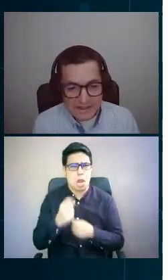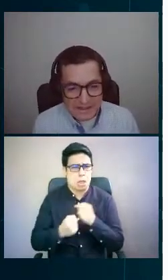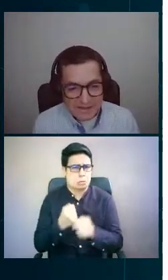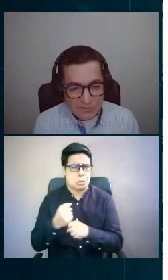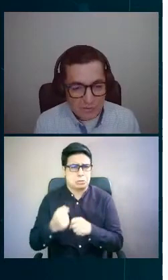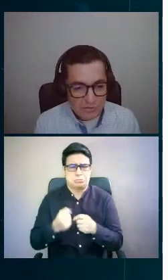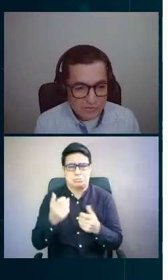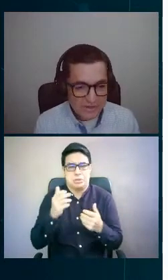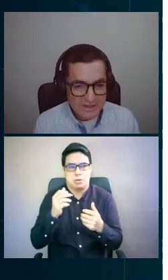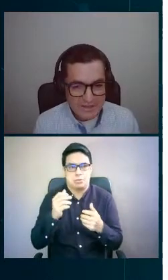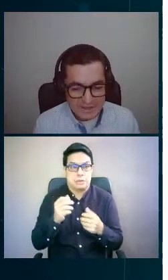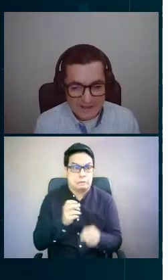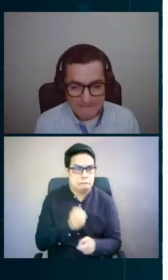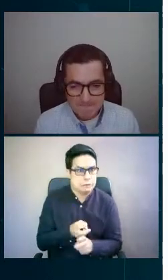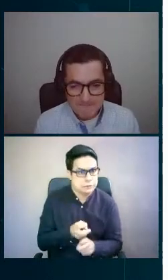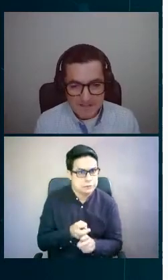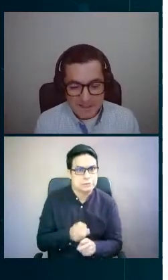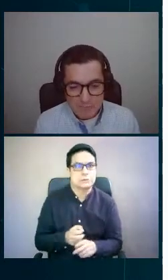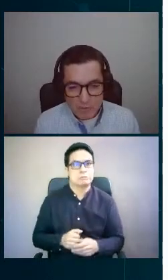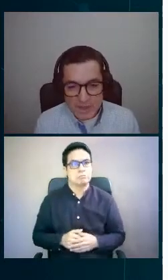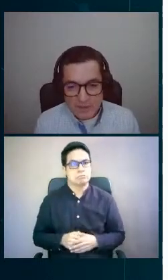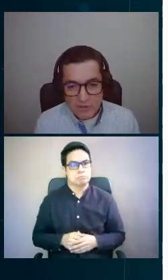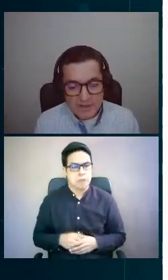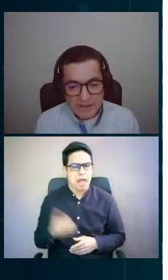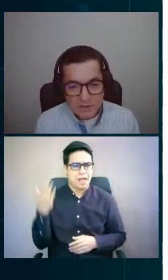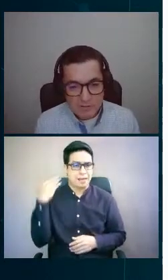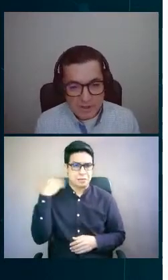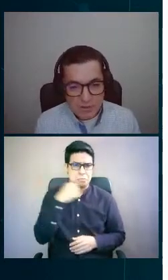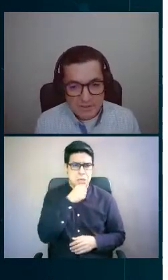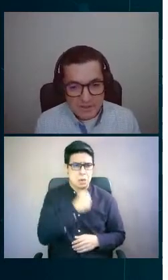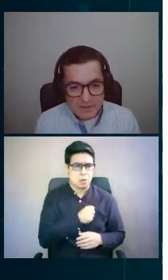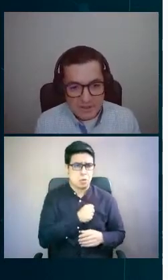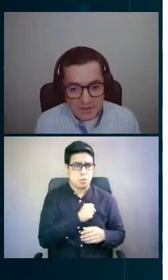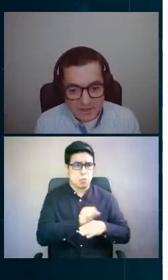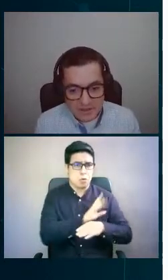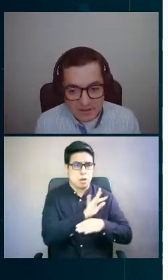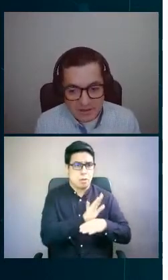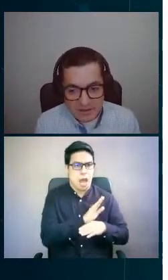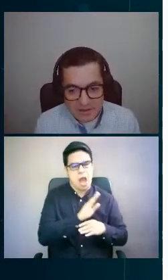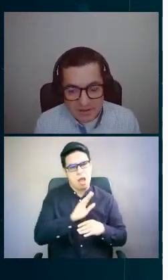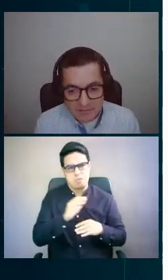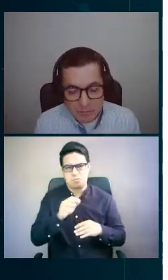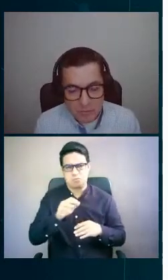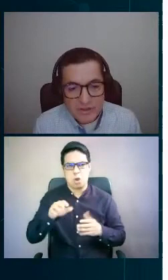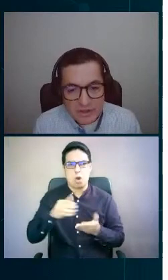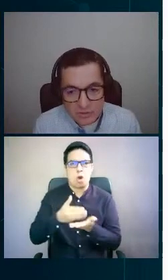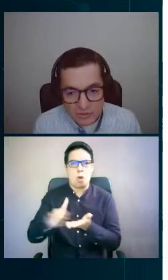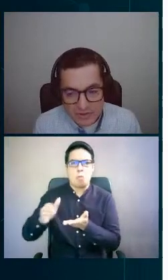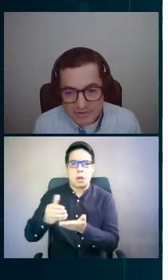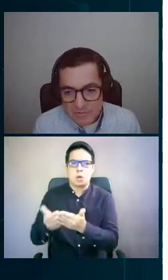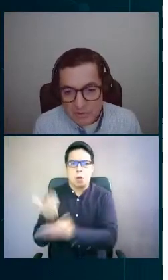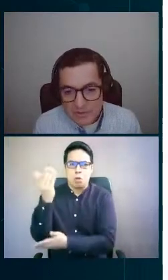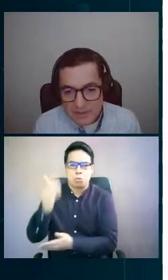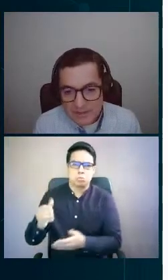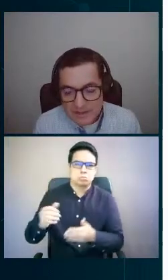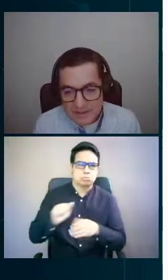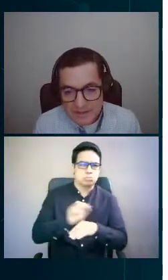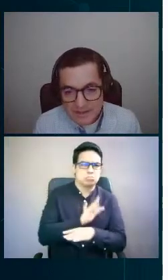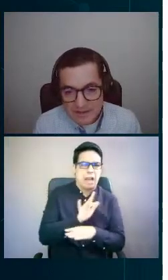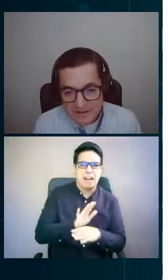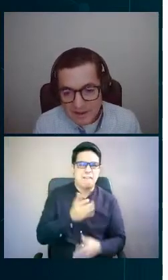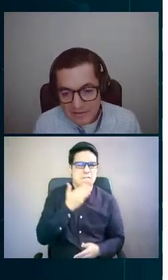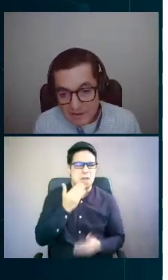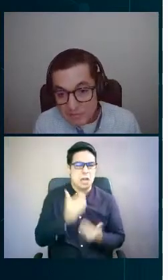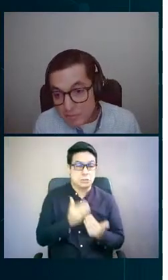que en estos proyectos hay que tomar en cuenta. Y, por cierto, es importante